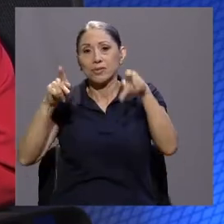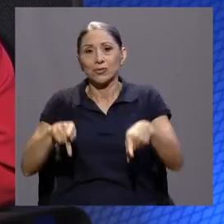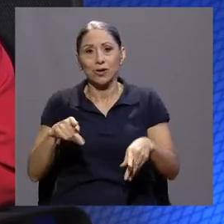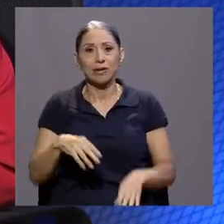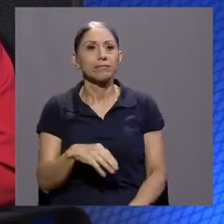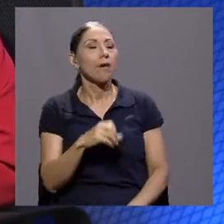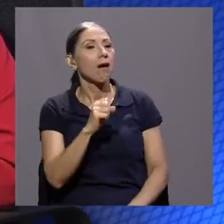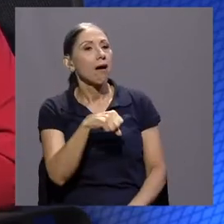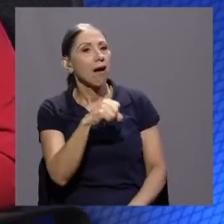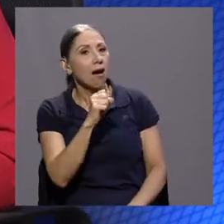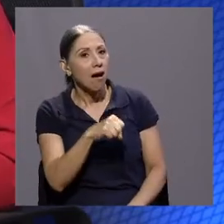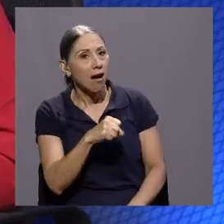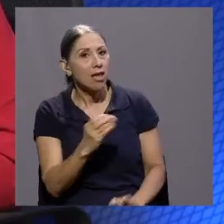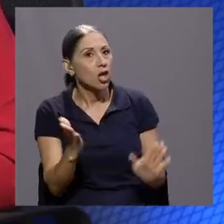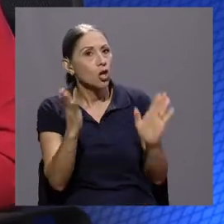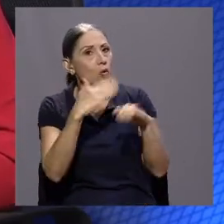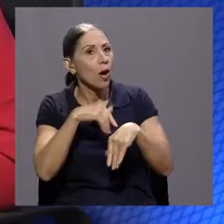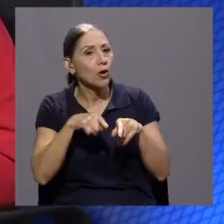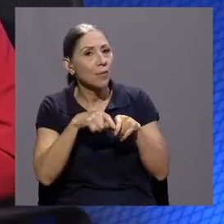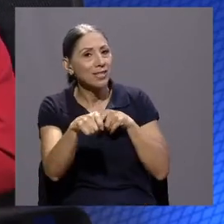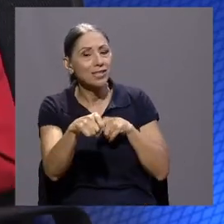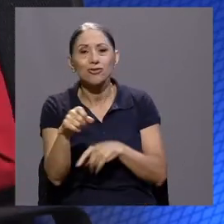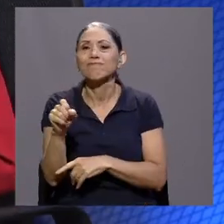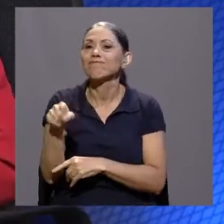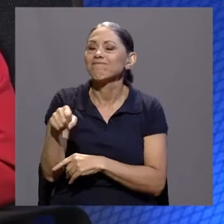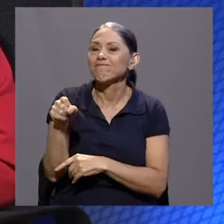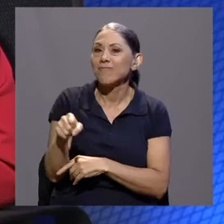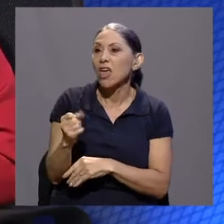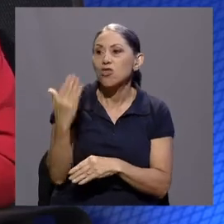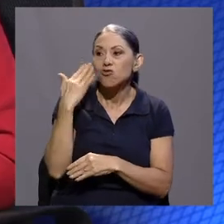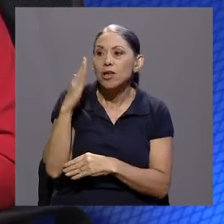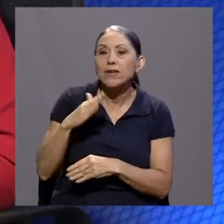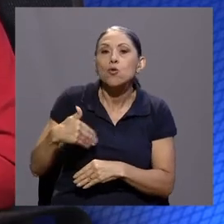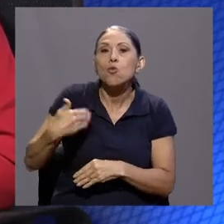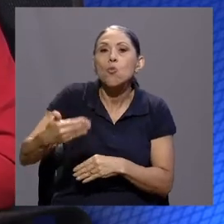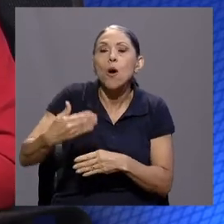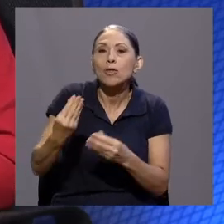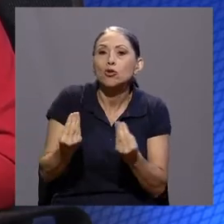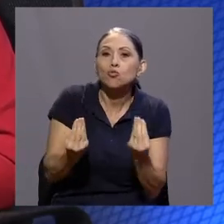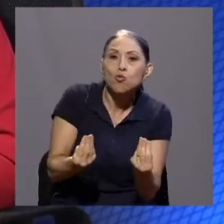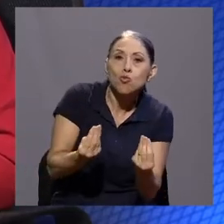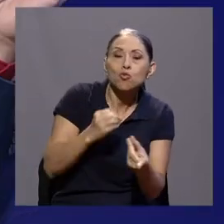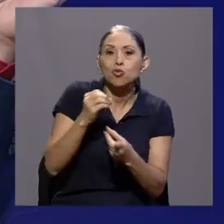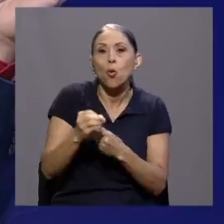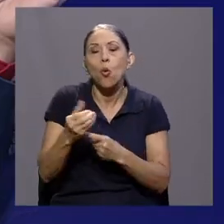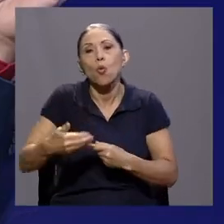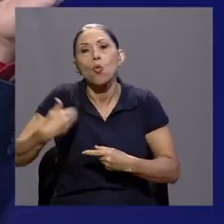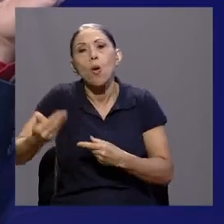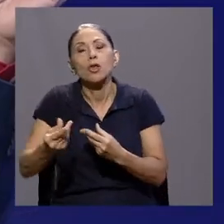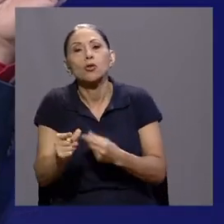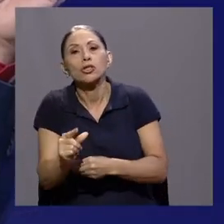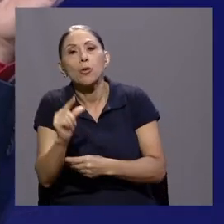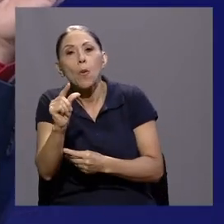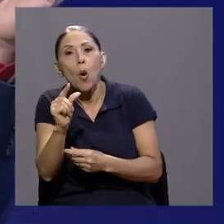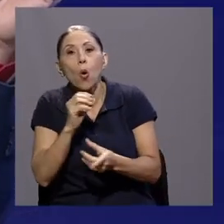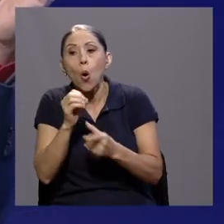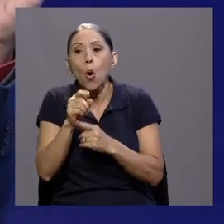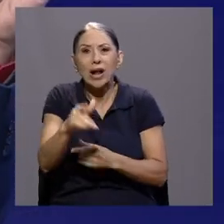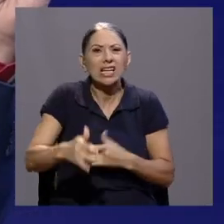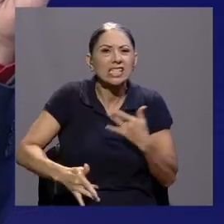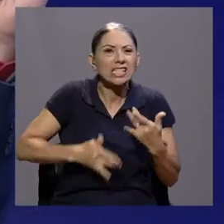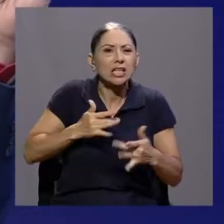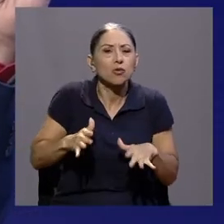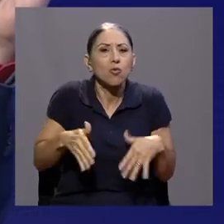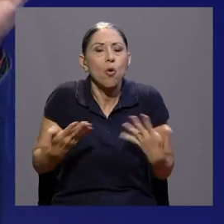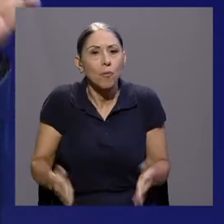para saber cuándo es mucho, cuándo es poco, cómo se va sintiendo anímicamente, entonces es